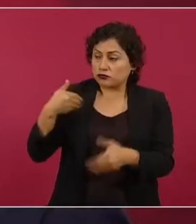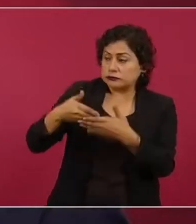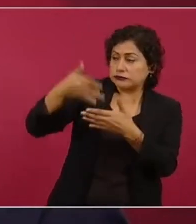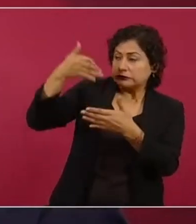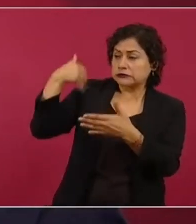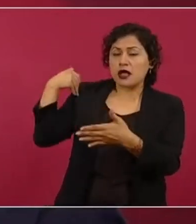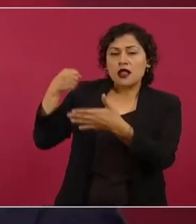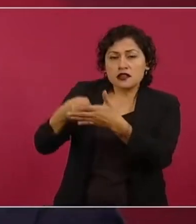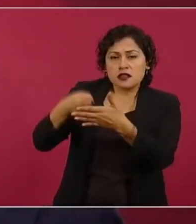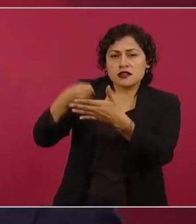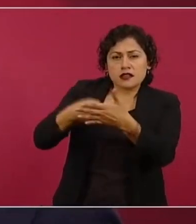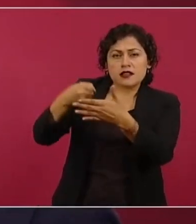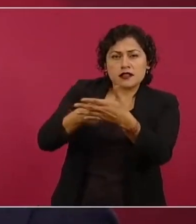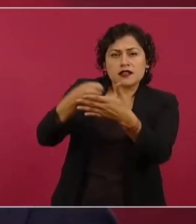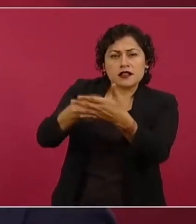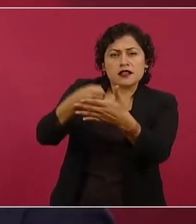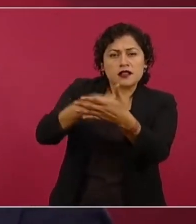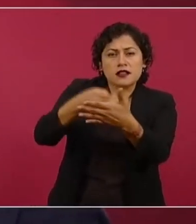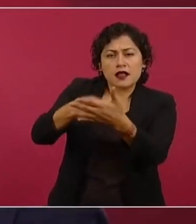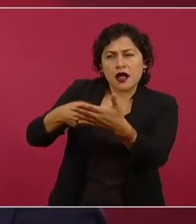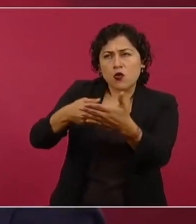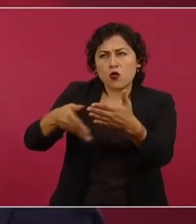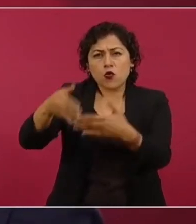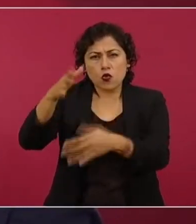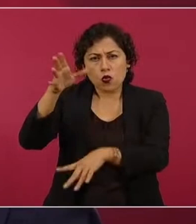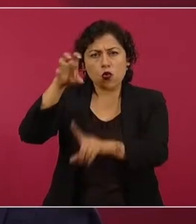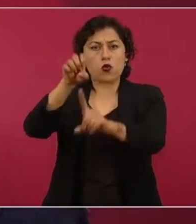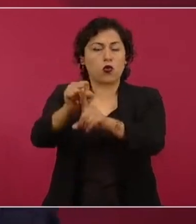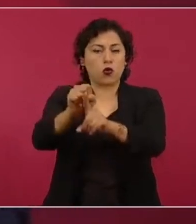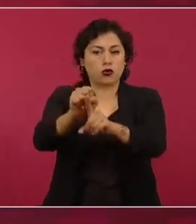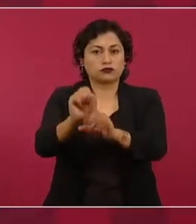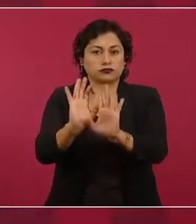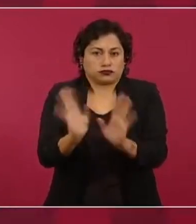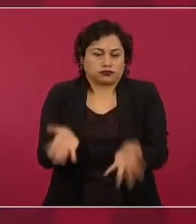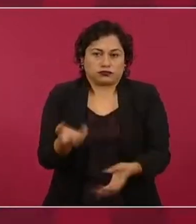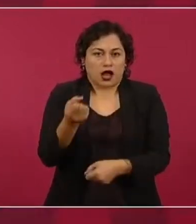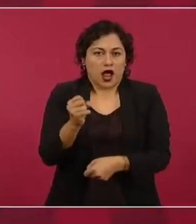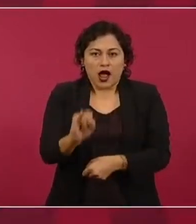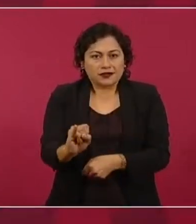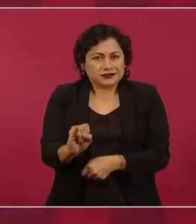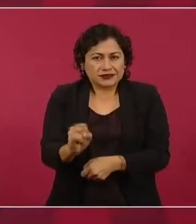se hace el camino al andar.